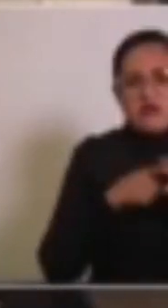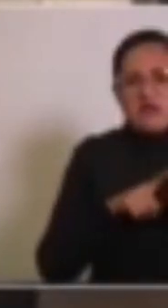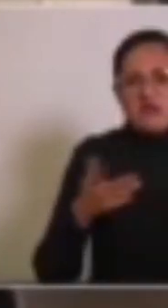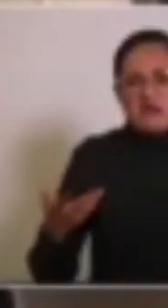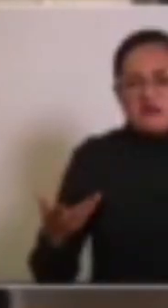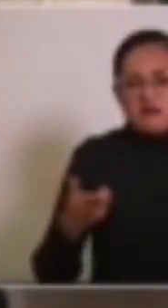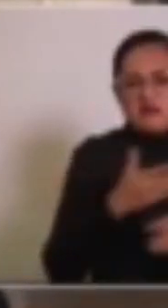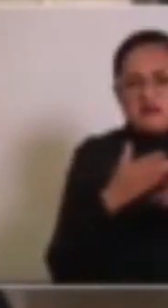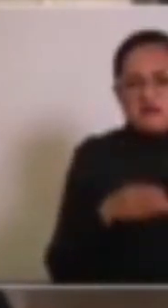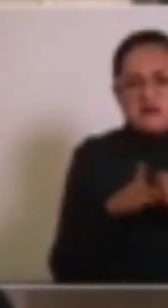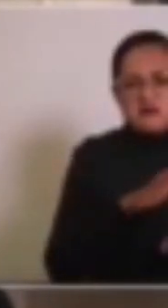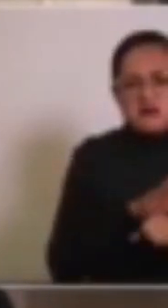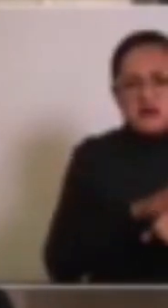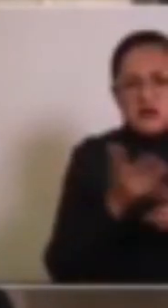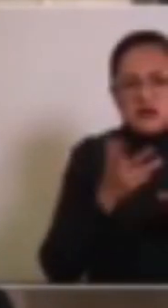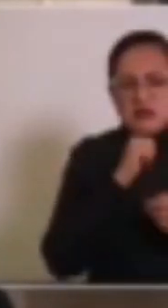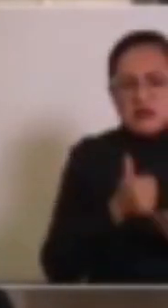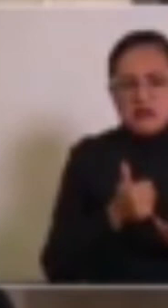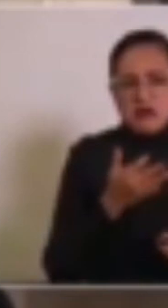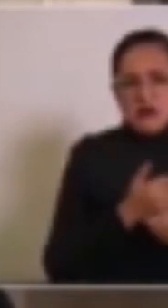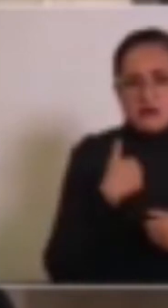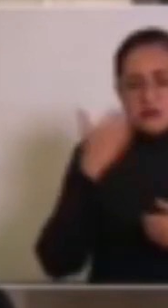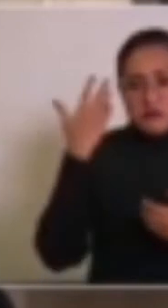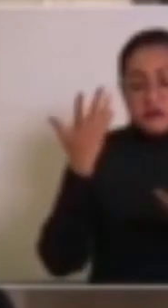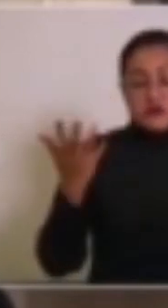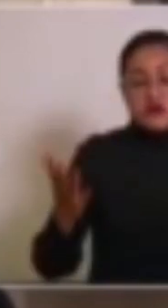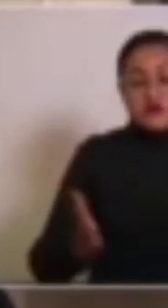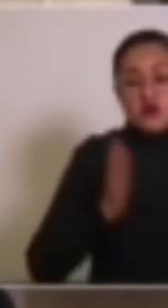un delito. Lo acabo de conocer.